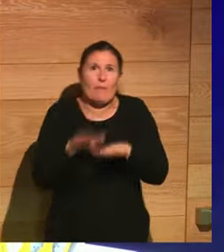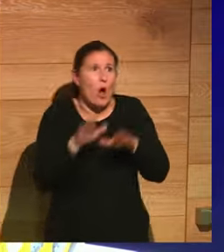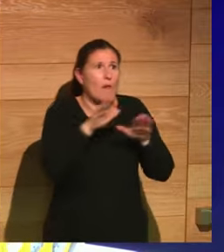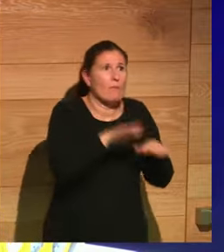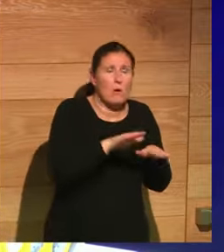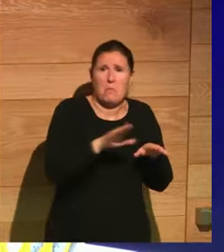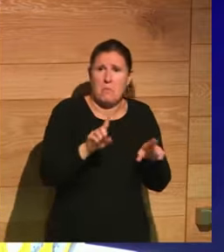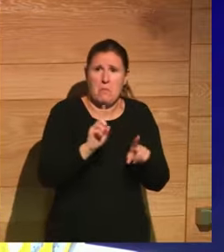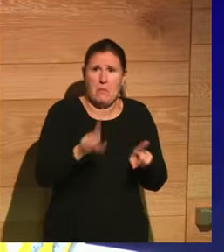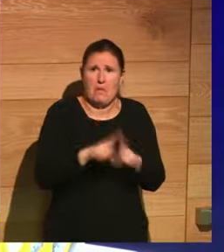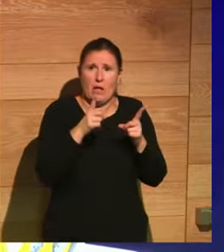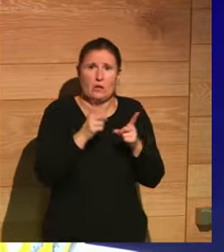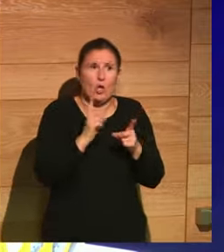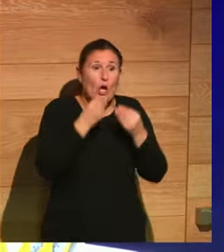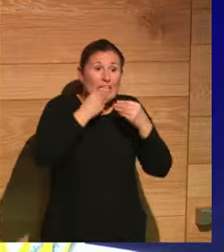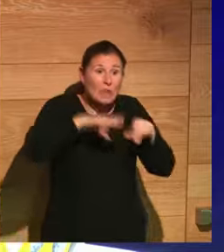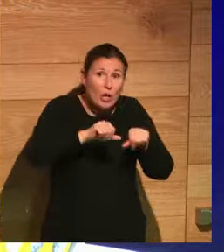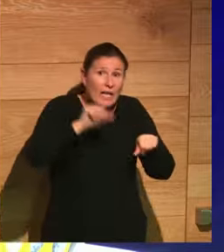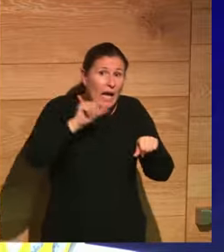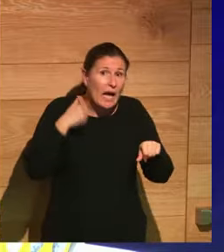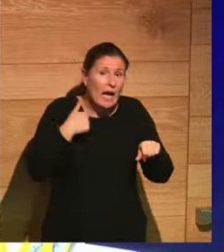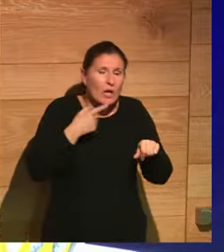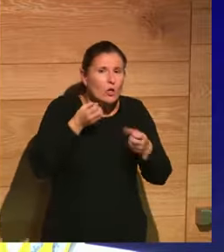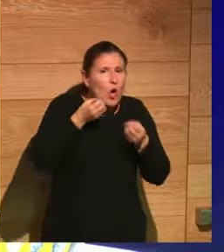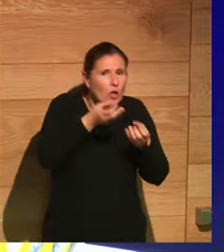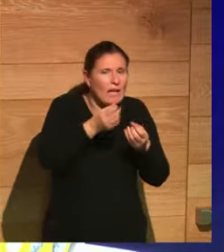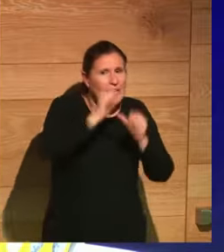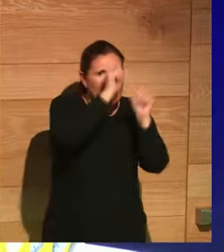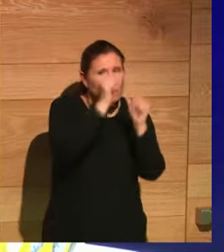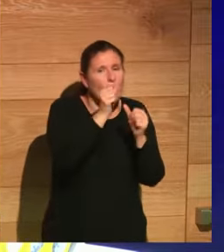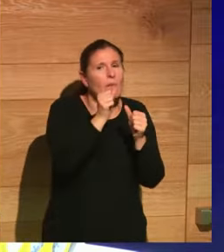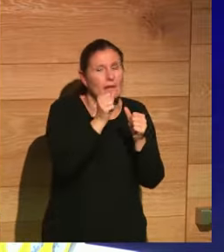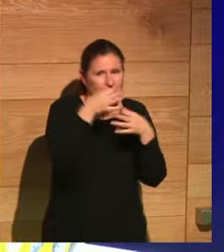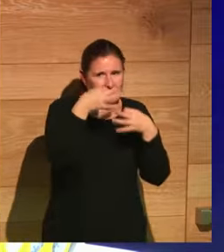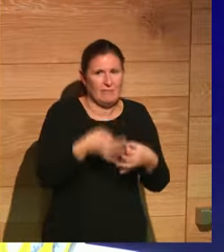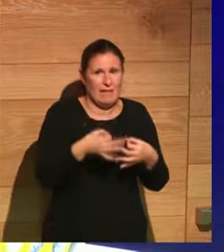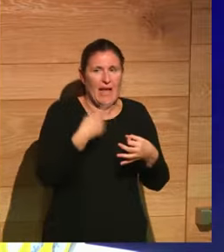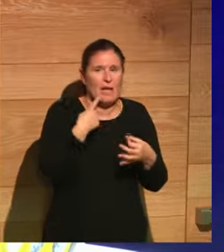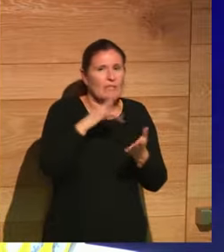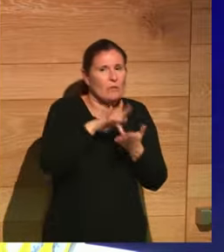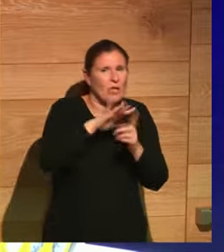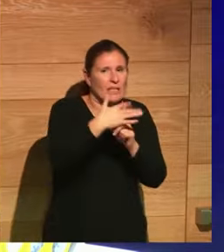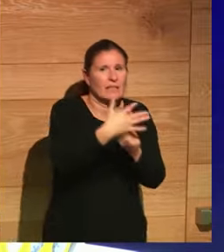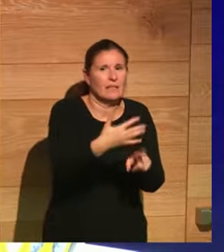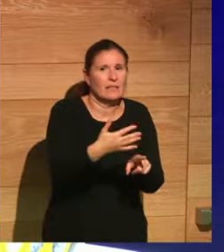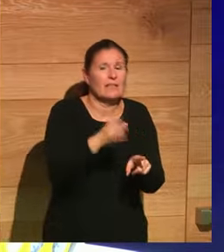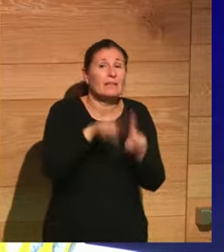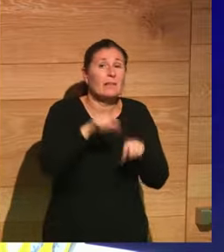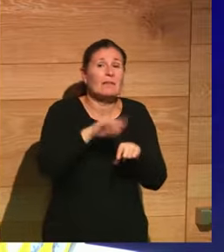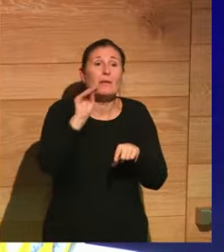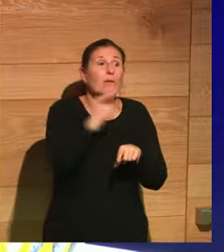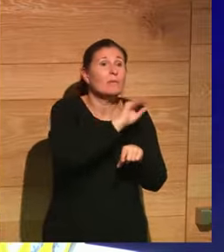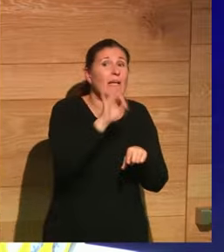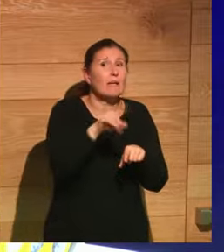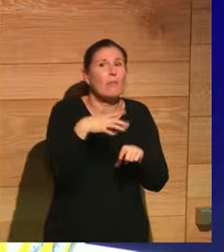simplemente hay que intentar contar la historia de una forma un poquito más adecuada a lo que ocurrió realmente y también depende de a quien preguntes